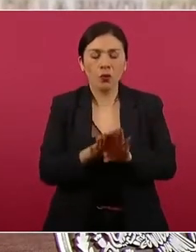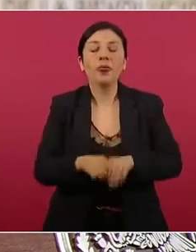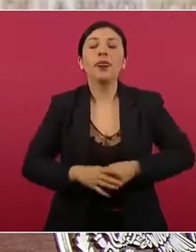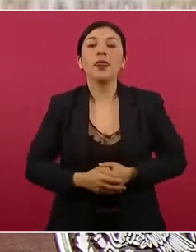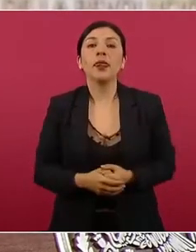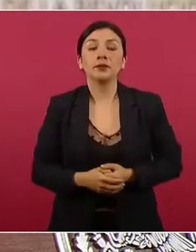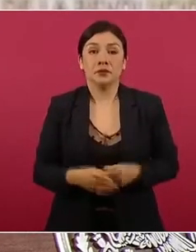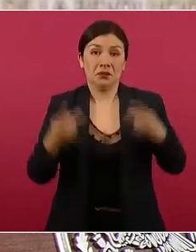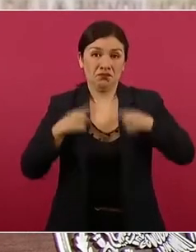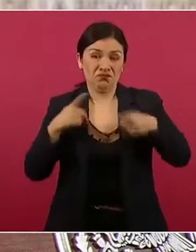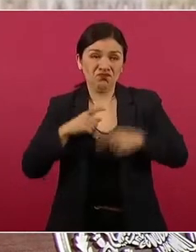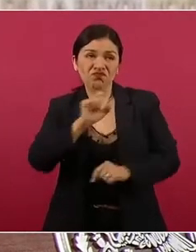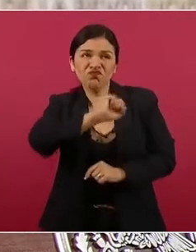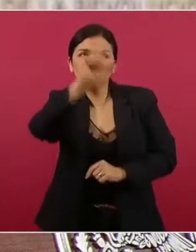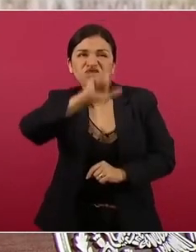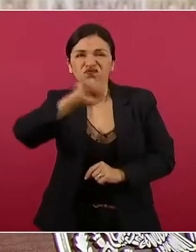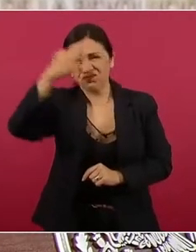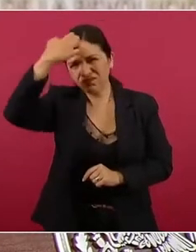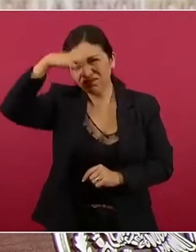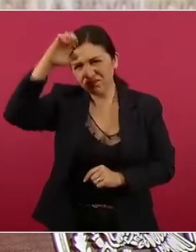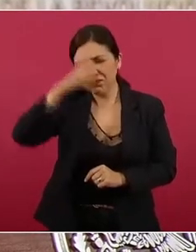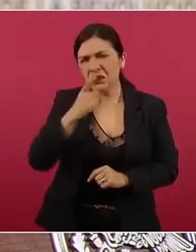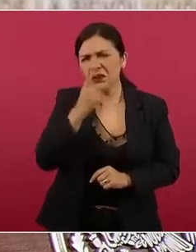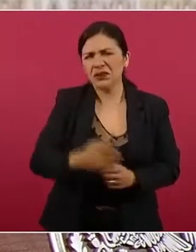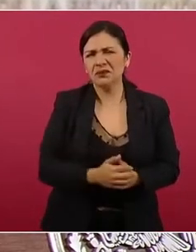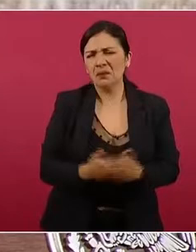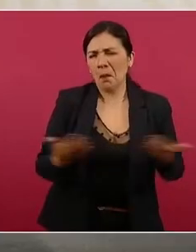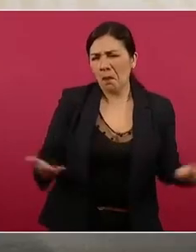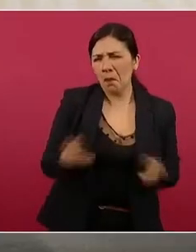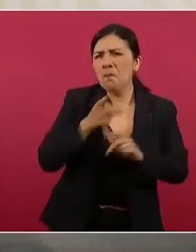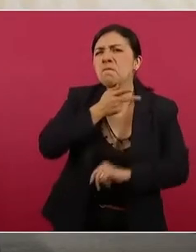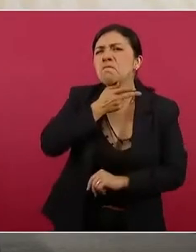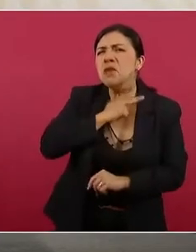los expertos, ¿para qué el petróleo?